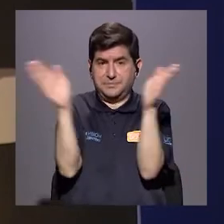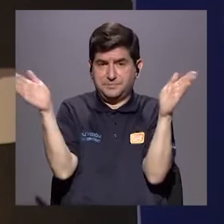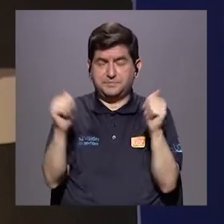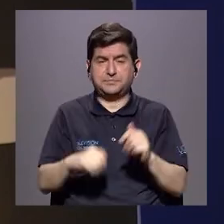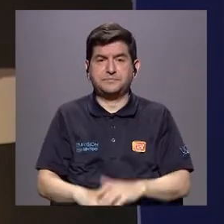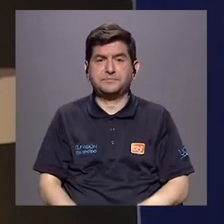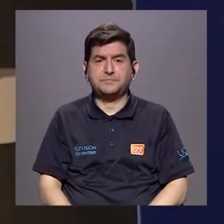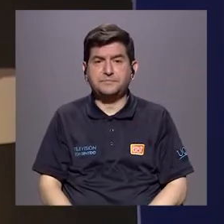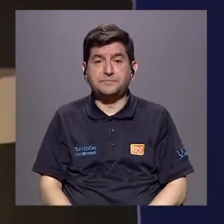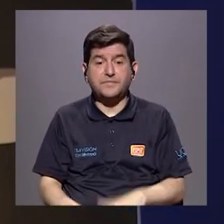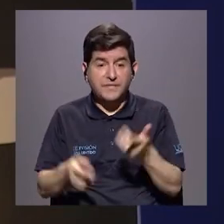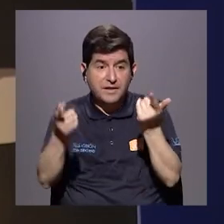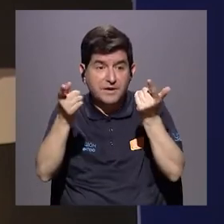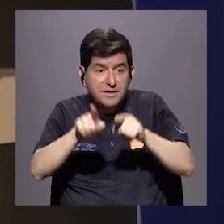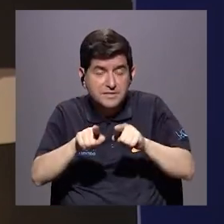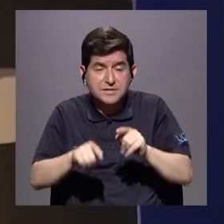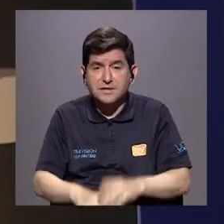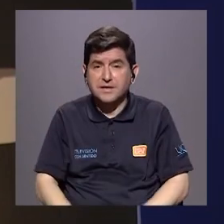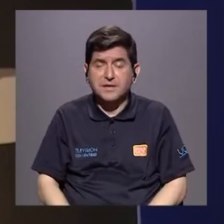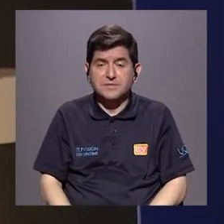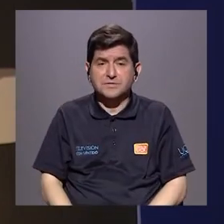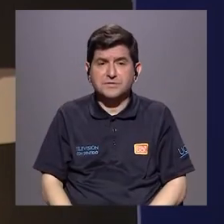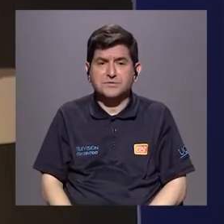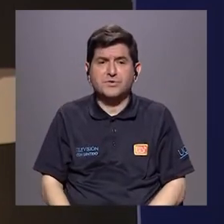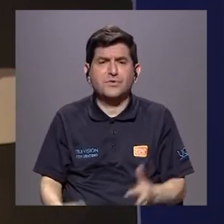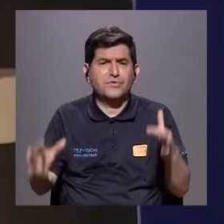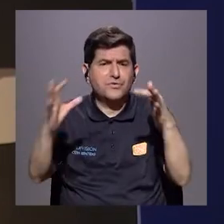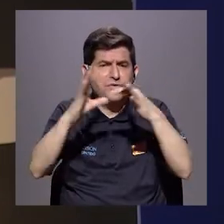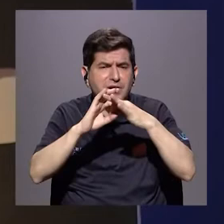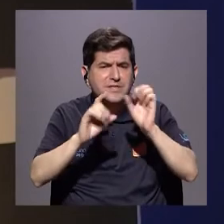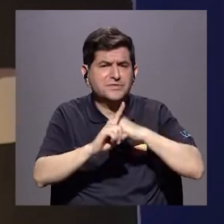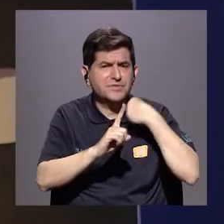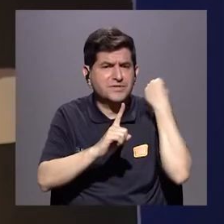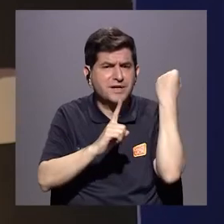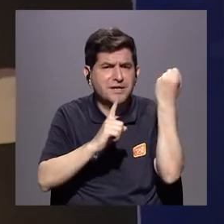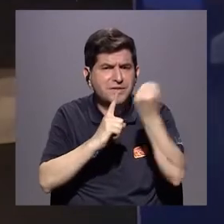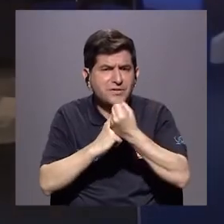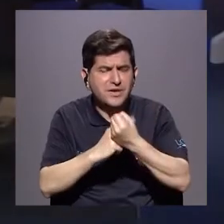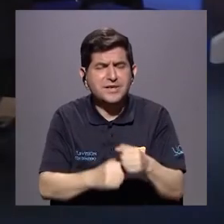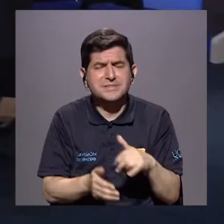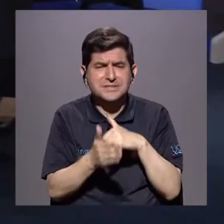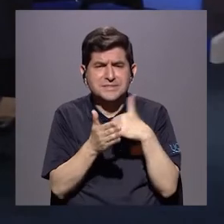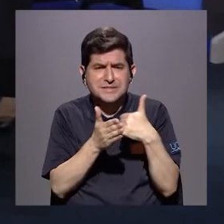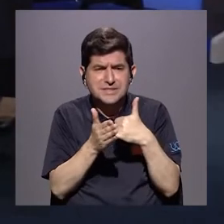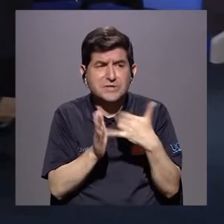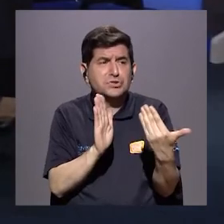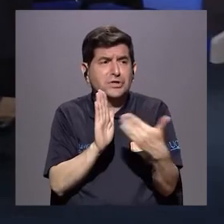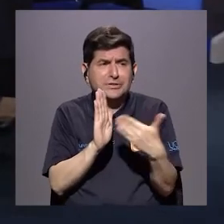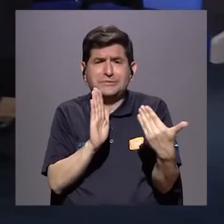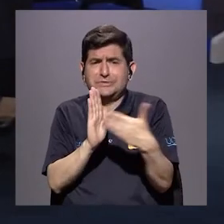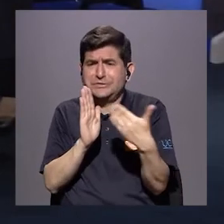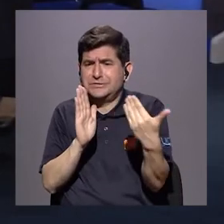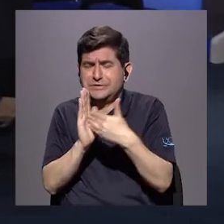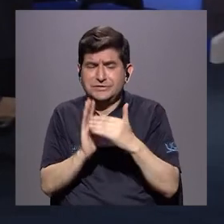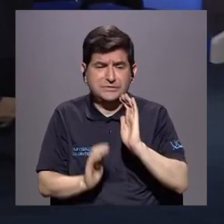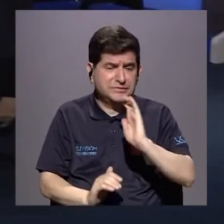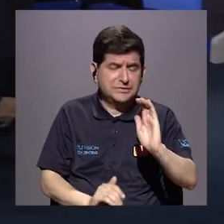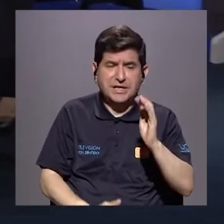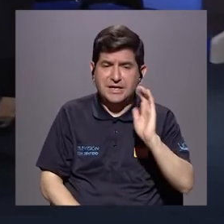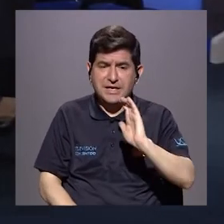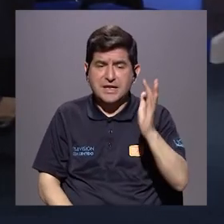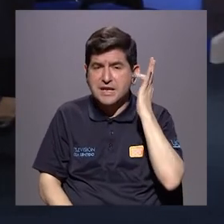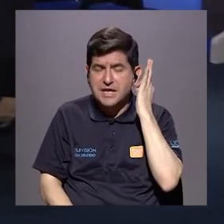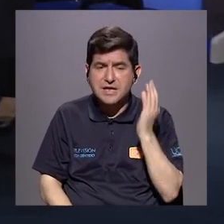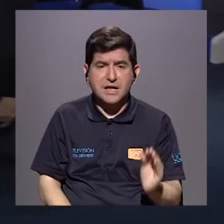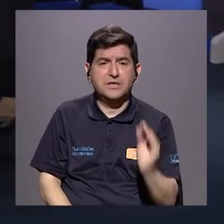a que pueda dirigir unas palabras respecto de esta situación tan delicada y que afecta a niñas, niños y